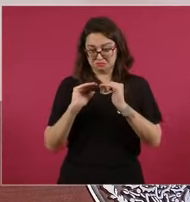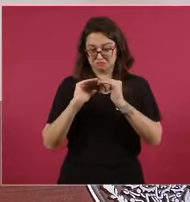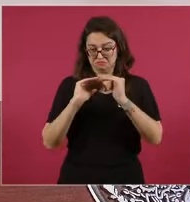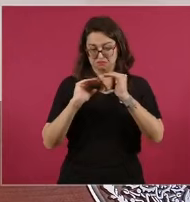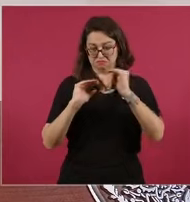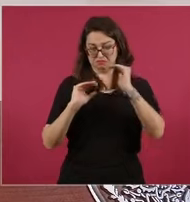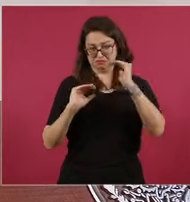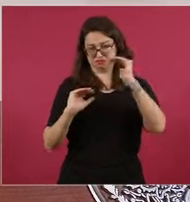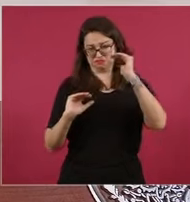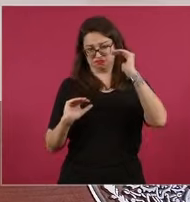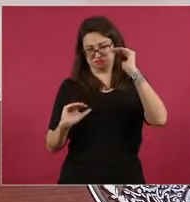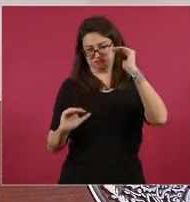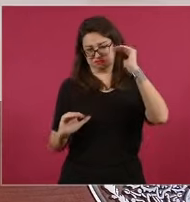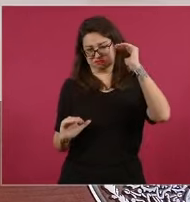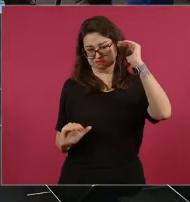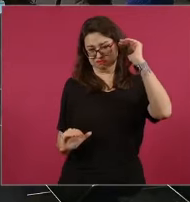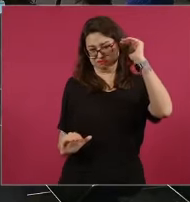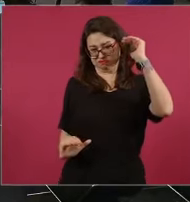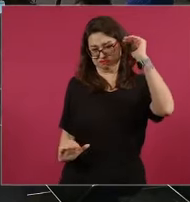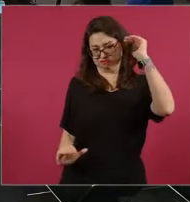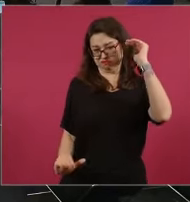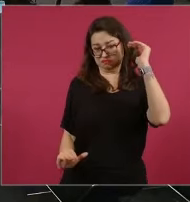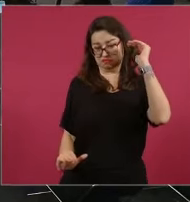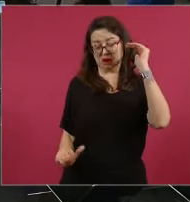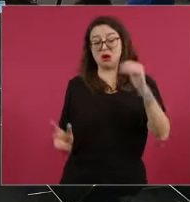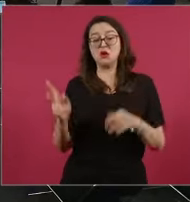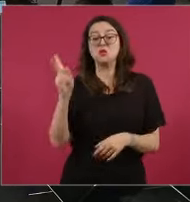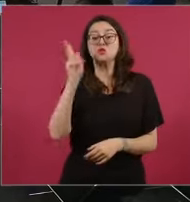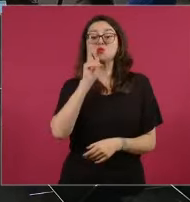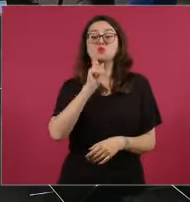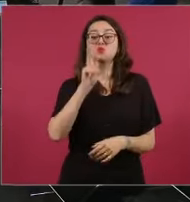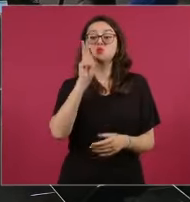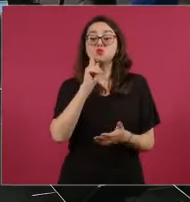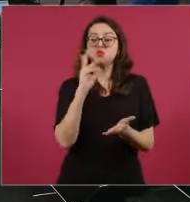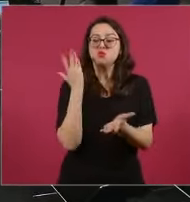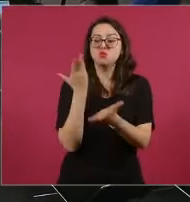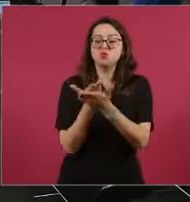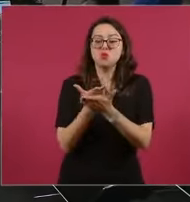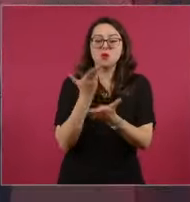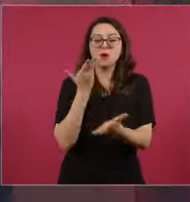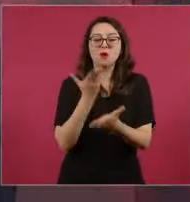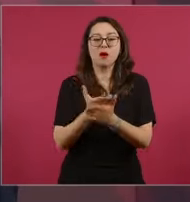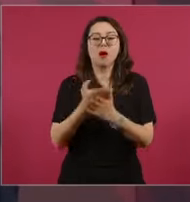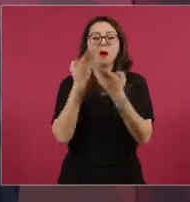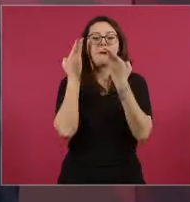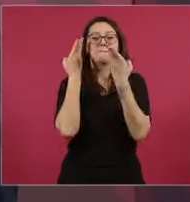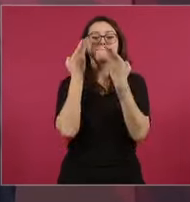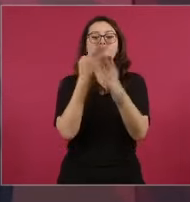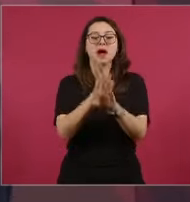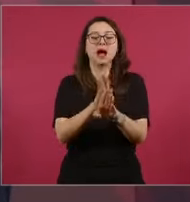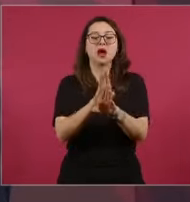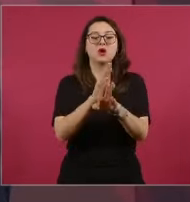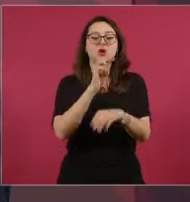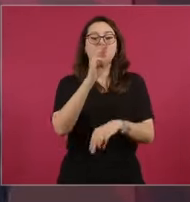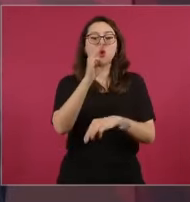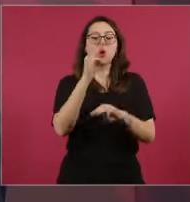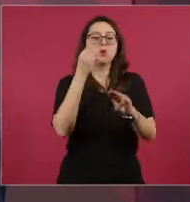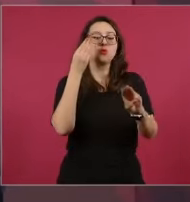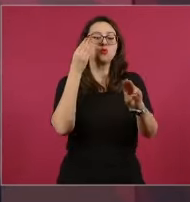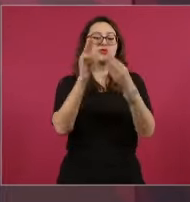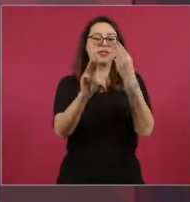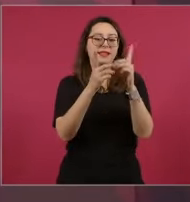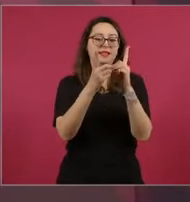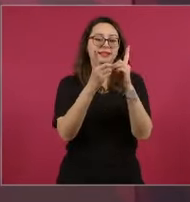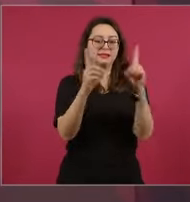con datos del Banco de México, del Banco Mundial y del Fondo Monetario